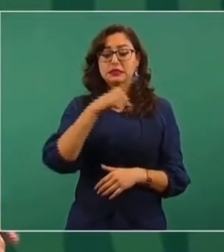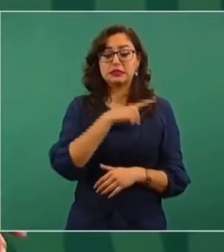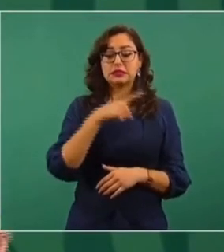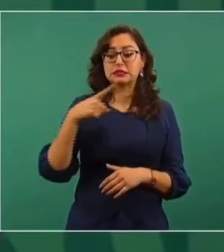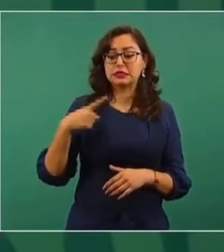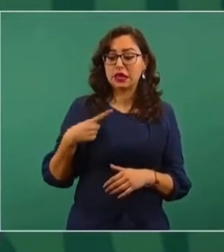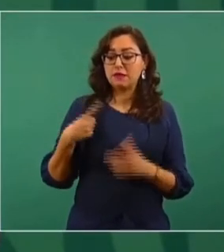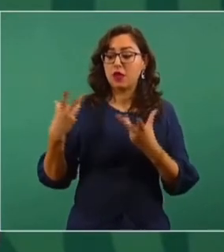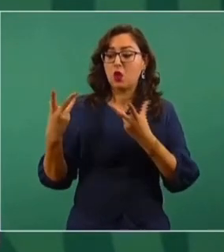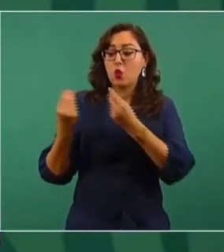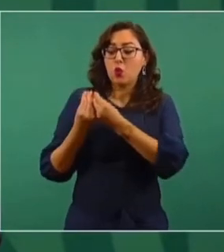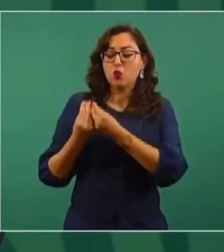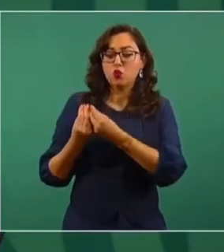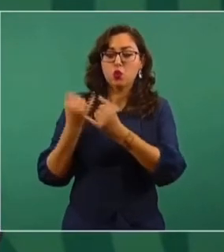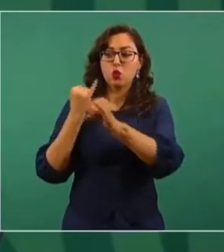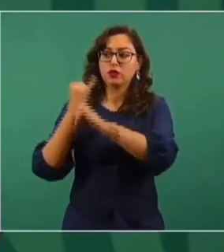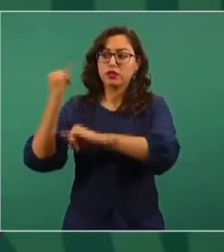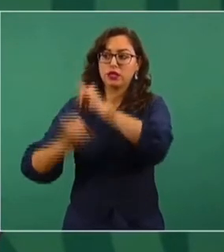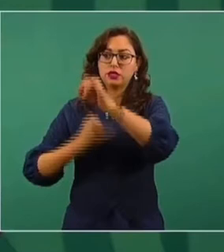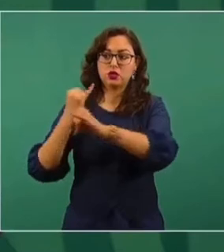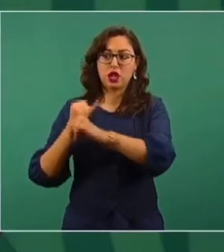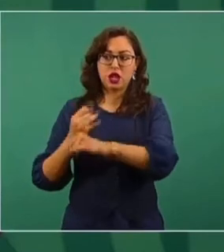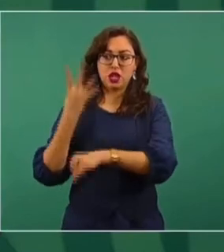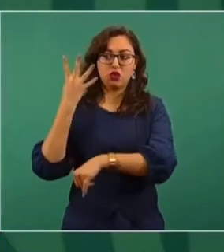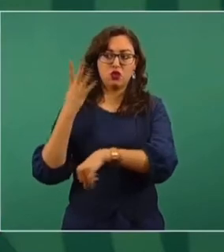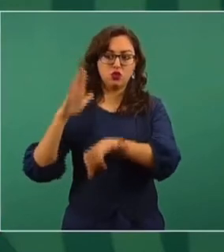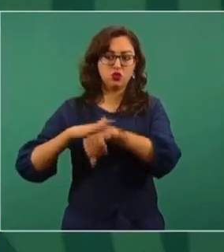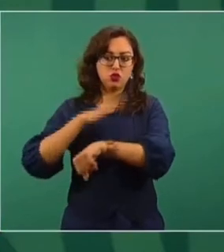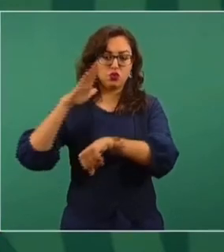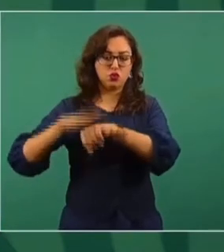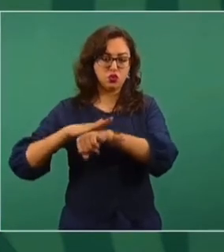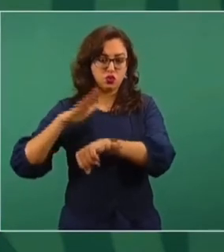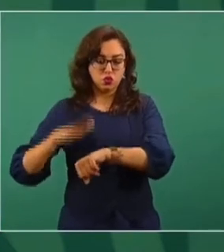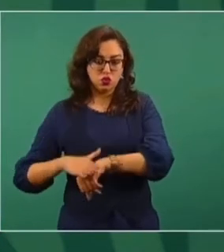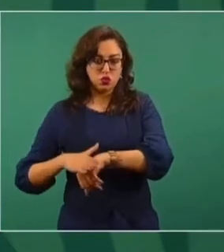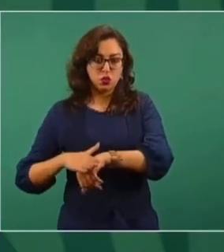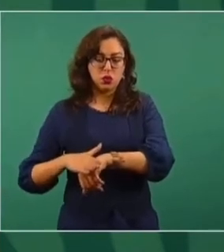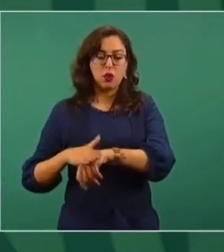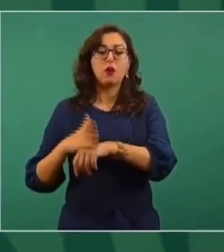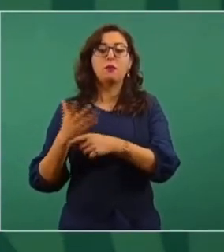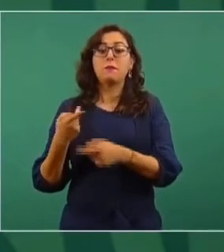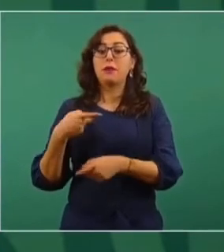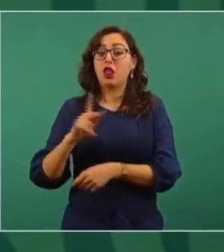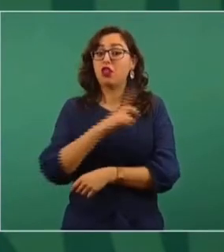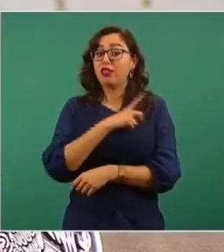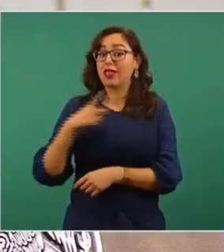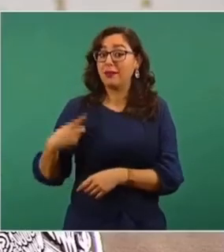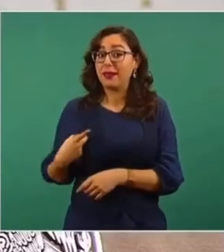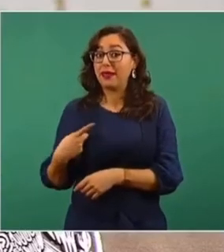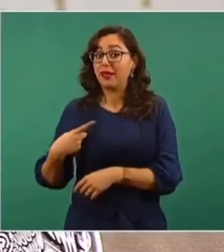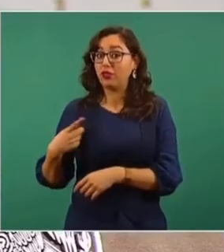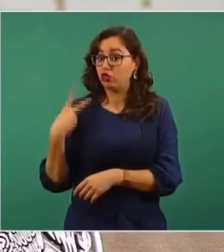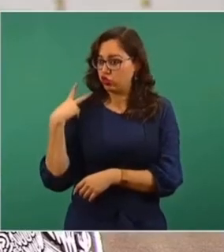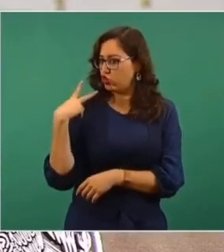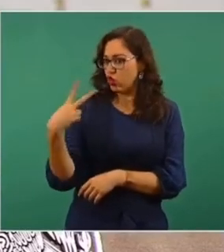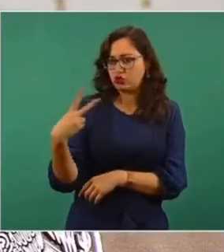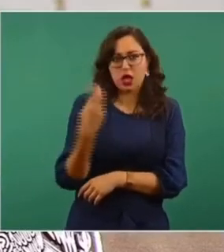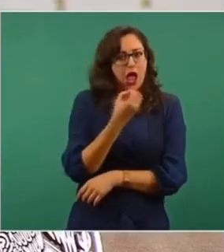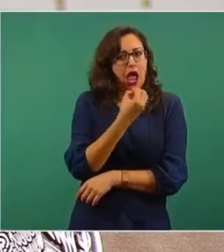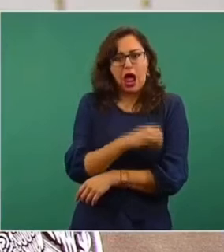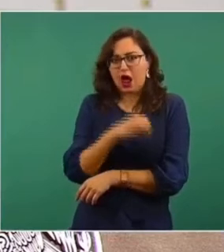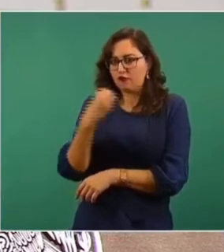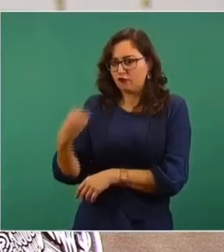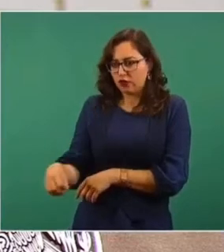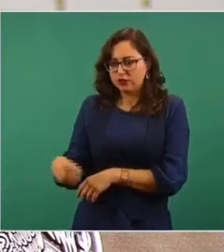Nosotros heredamos cuatro y ahora se acaba de vencer el contrato que se tenía